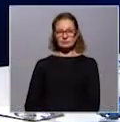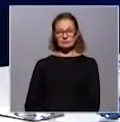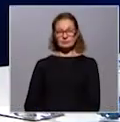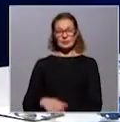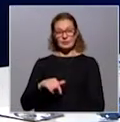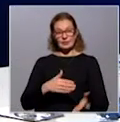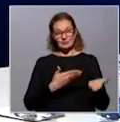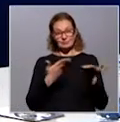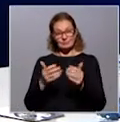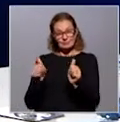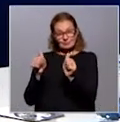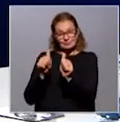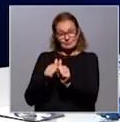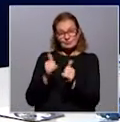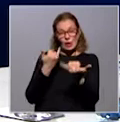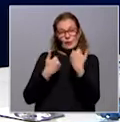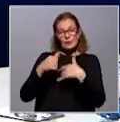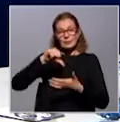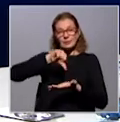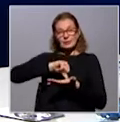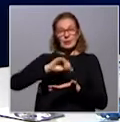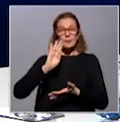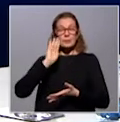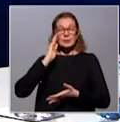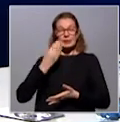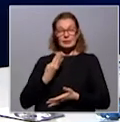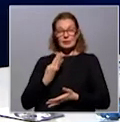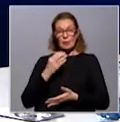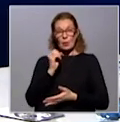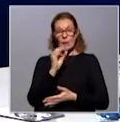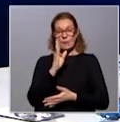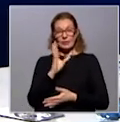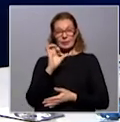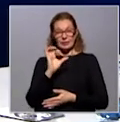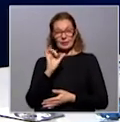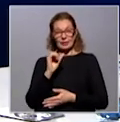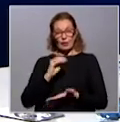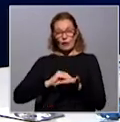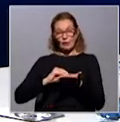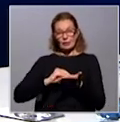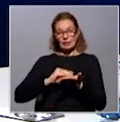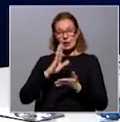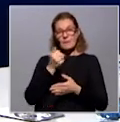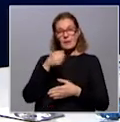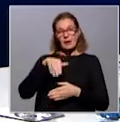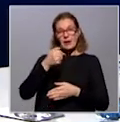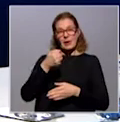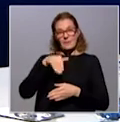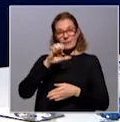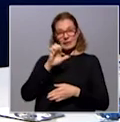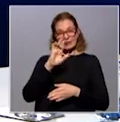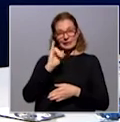Y ya está con nosotros en Informe Capital el representante de OPS, la Oficina Panamericana de la Salud, la Organización